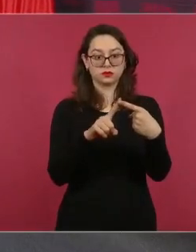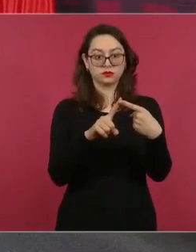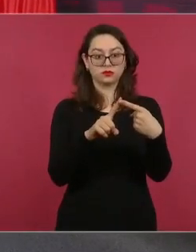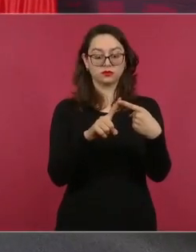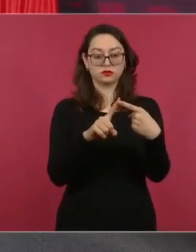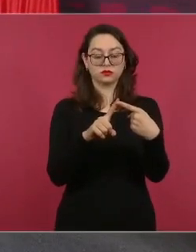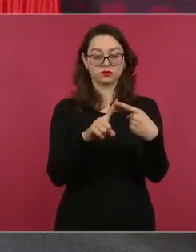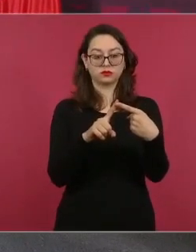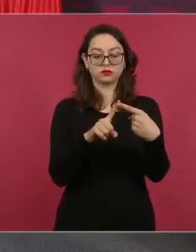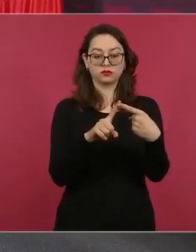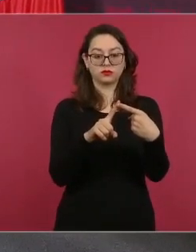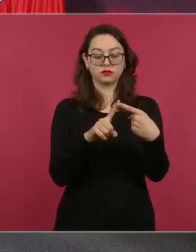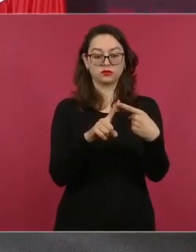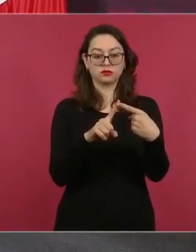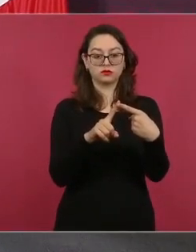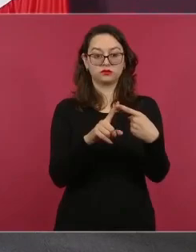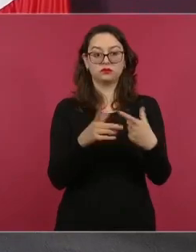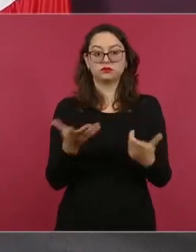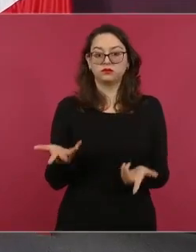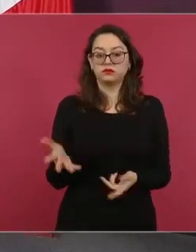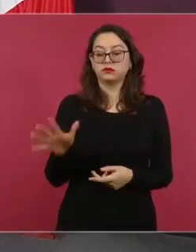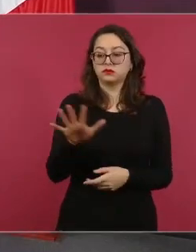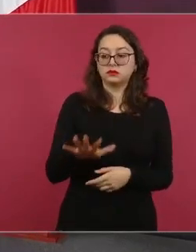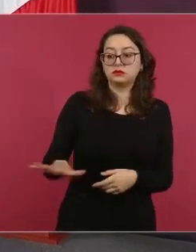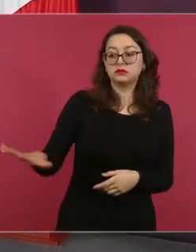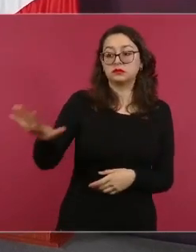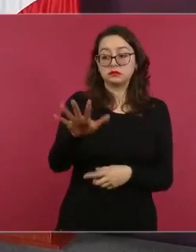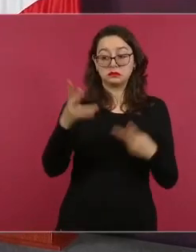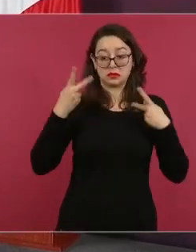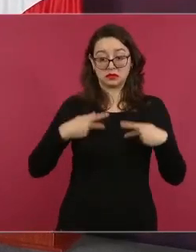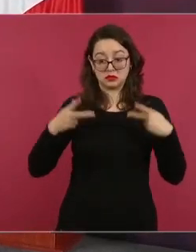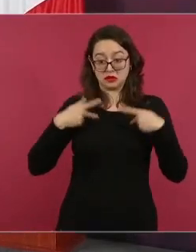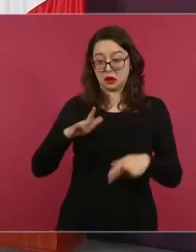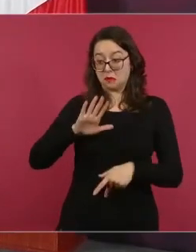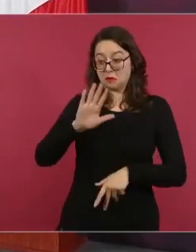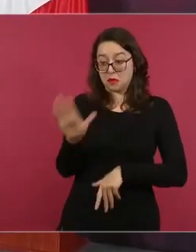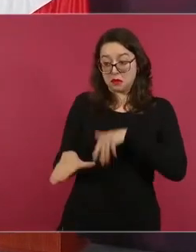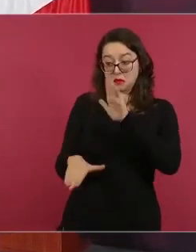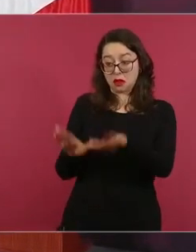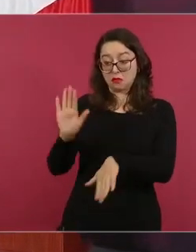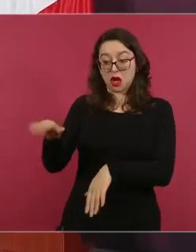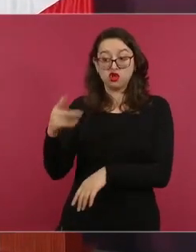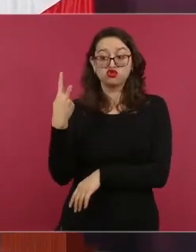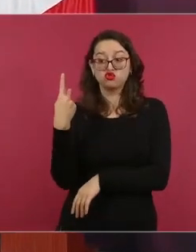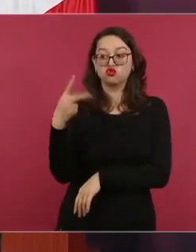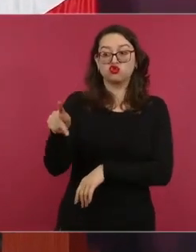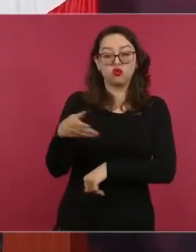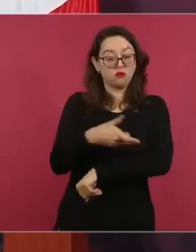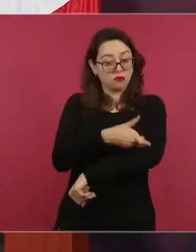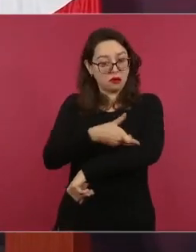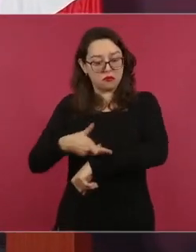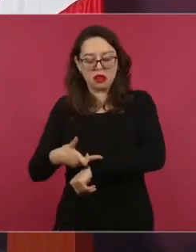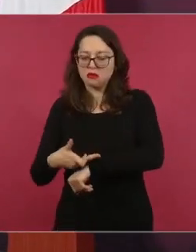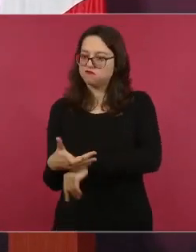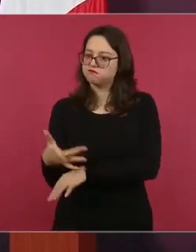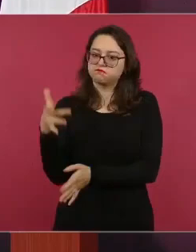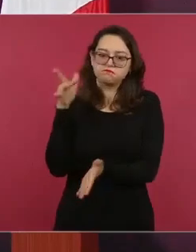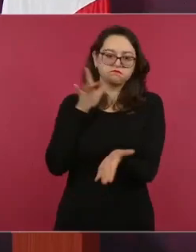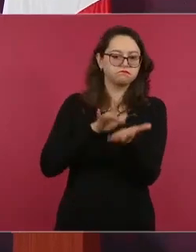a los familiares de quienes perdieron la vida por el huracán